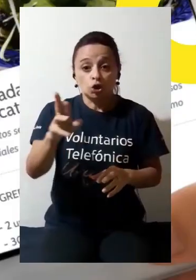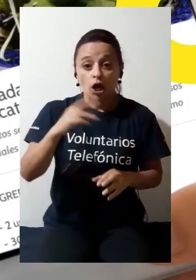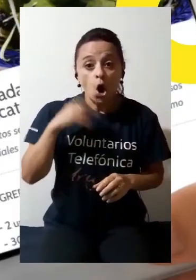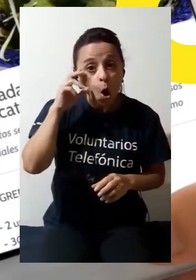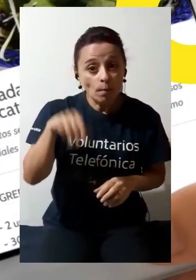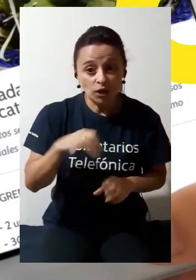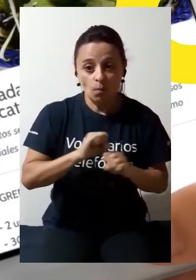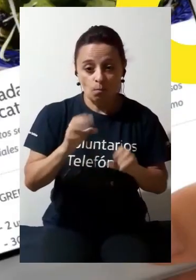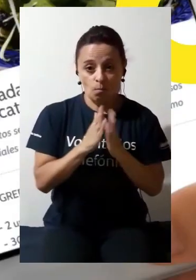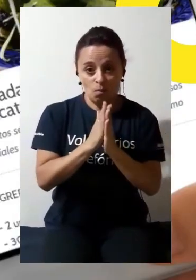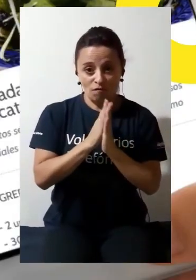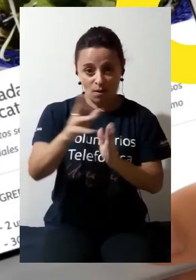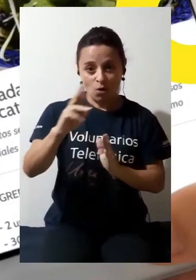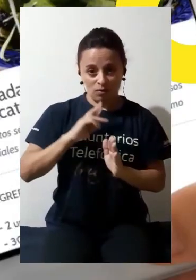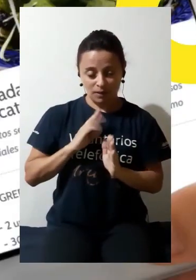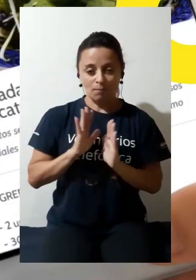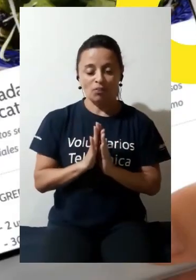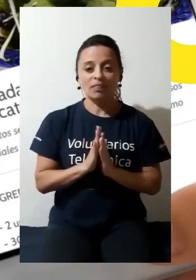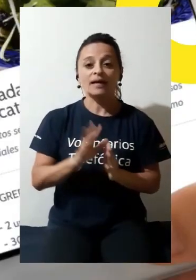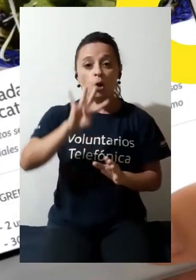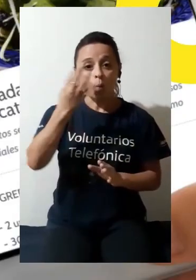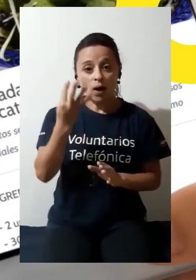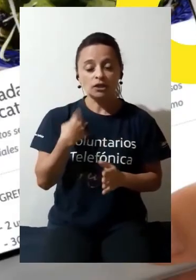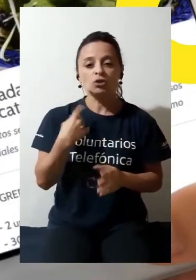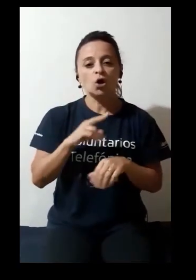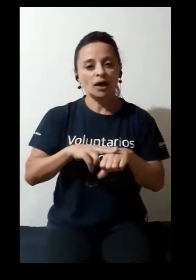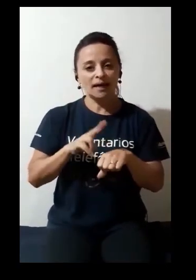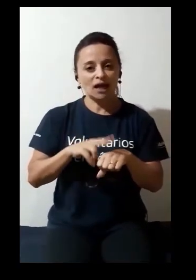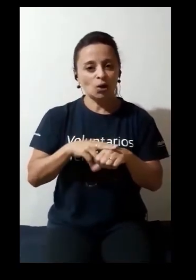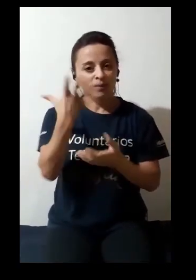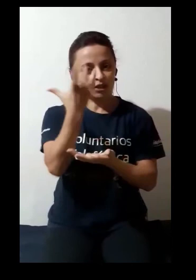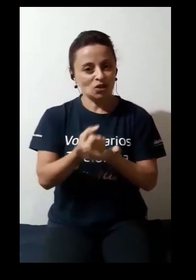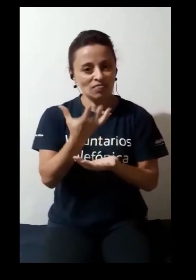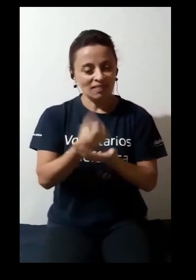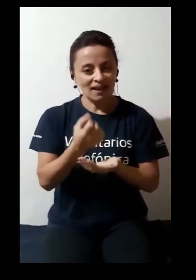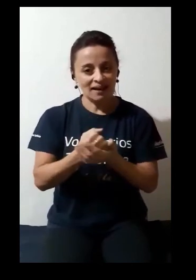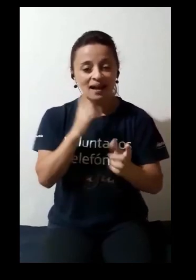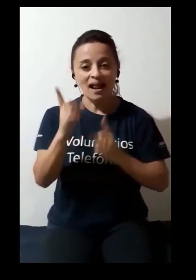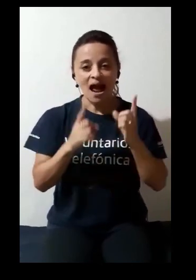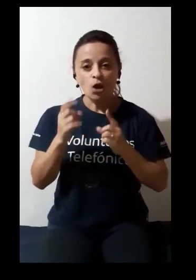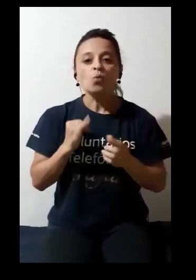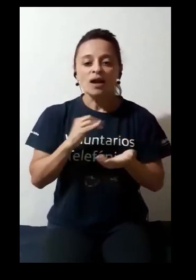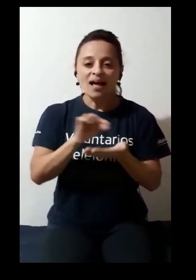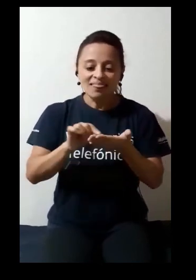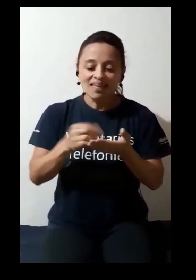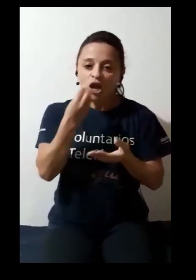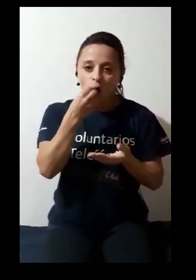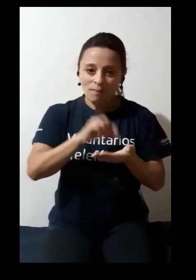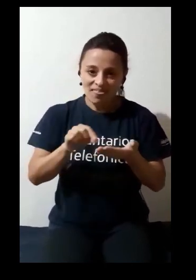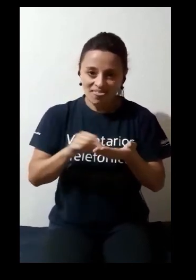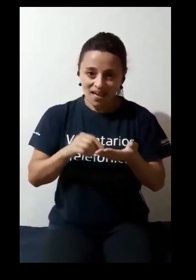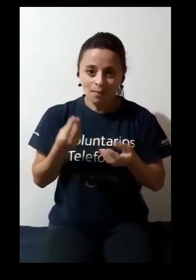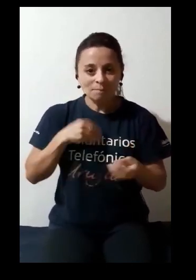En cuarto lugar, les recomiendo descargar alguna aplicación de recetas. Por ejemplo, Cookpad. Donde